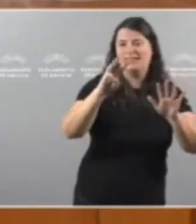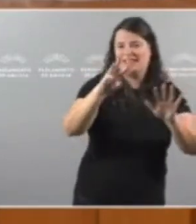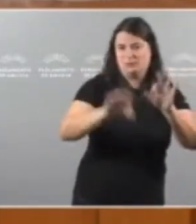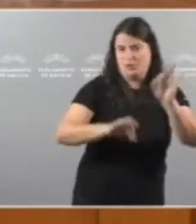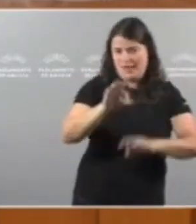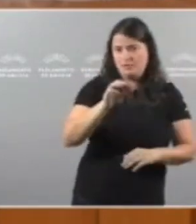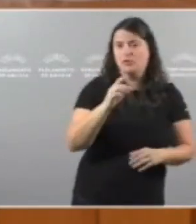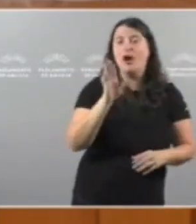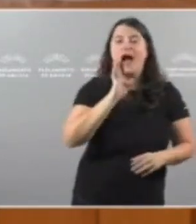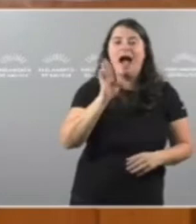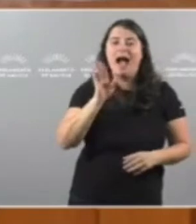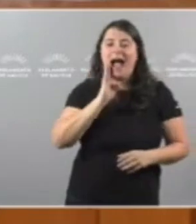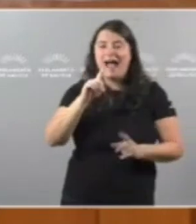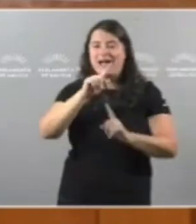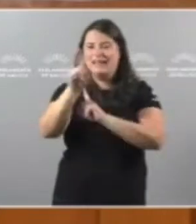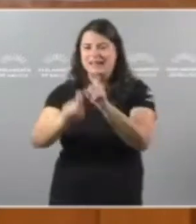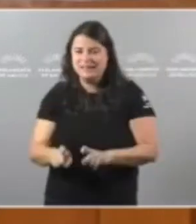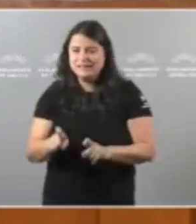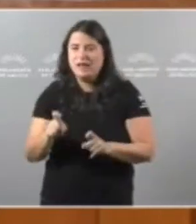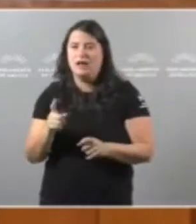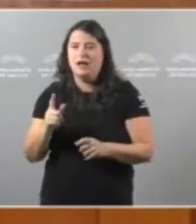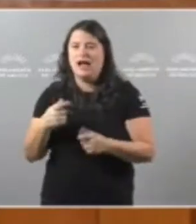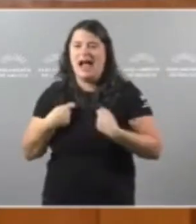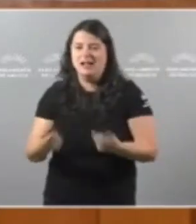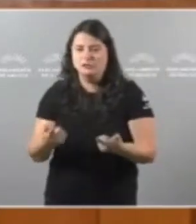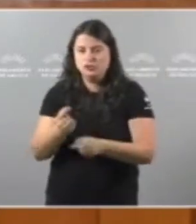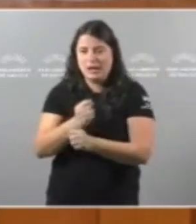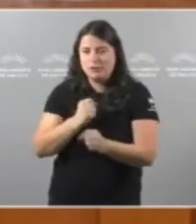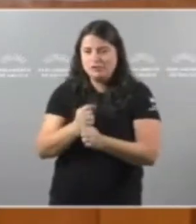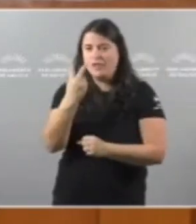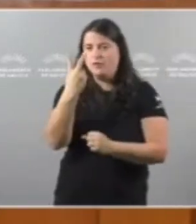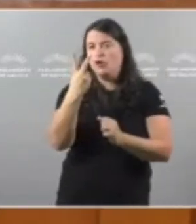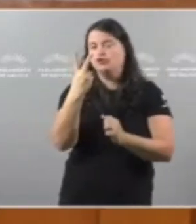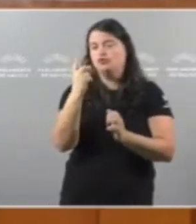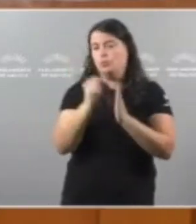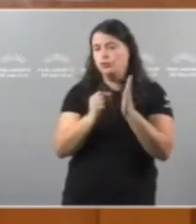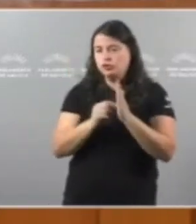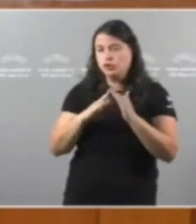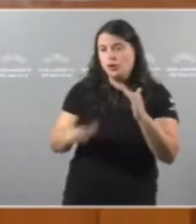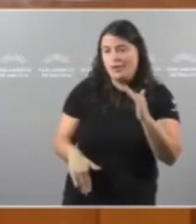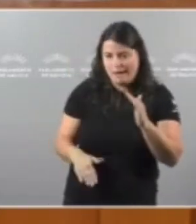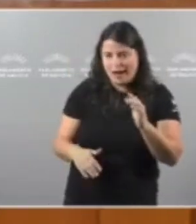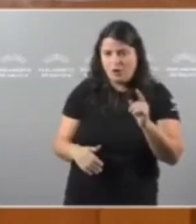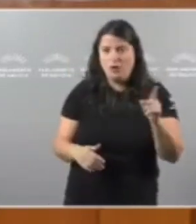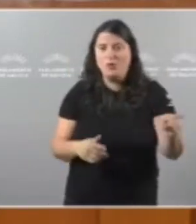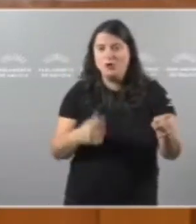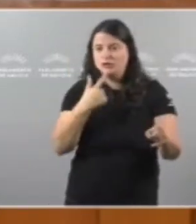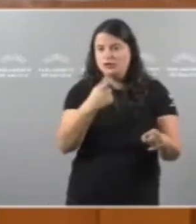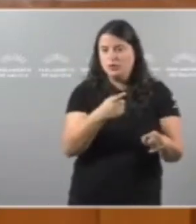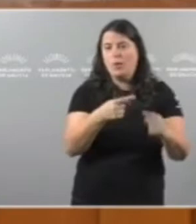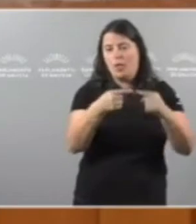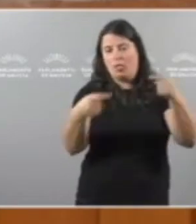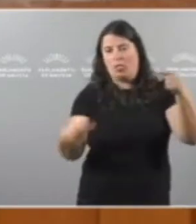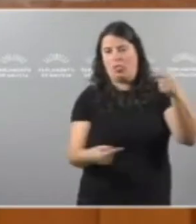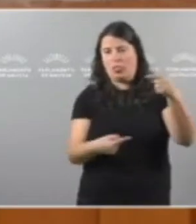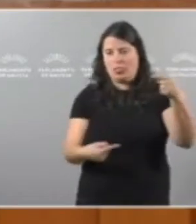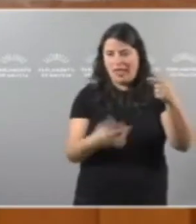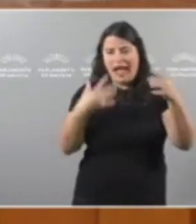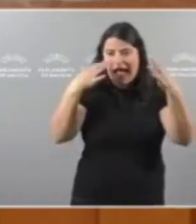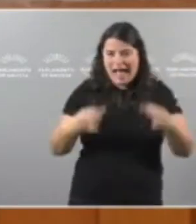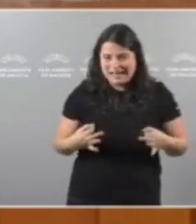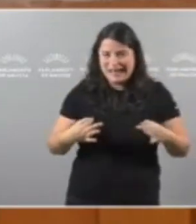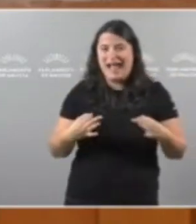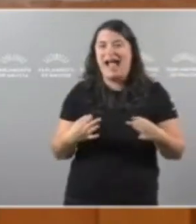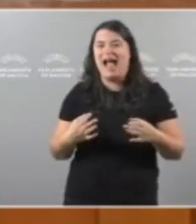trimestral De custes laborais Que está 2 puntos por debaixo Fan unha deflactación de saldo Por debaixo da